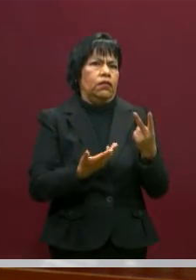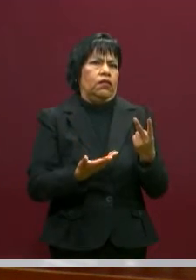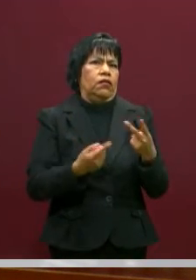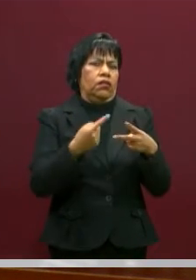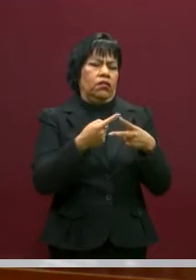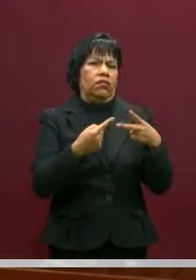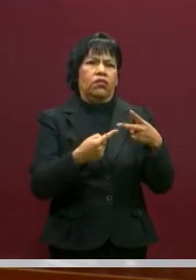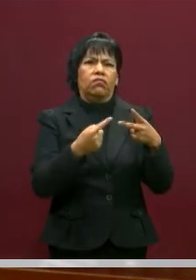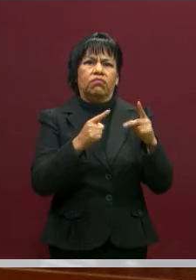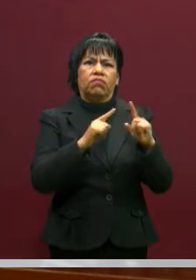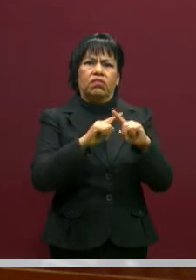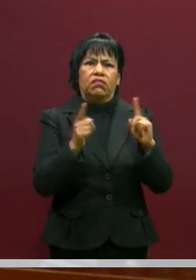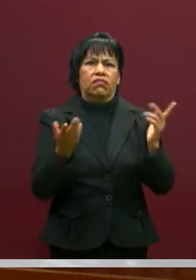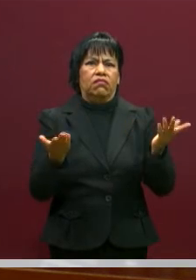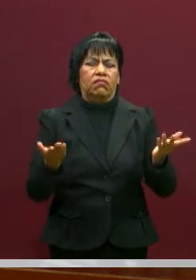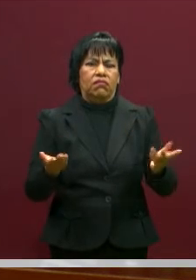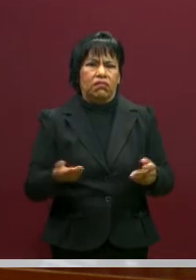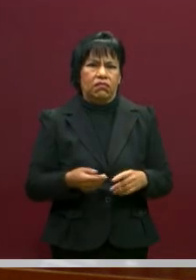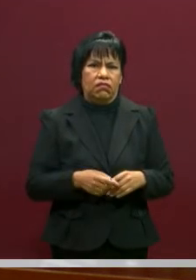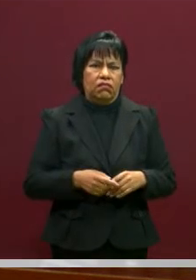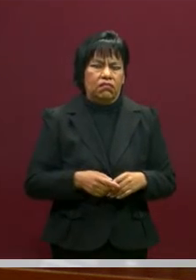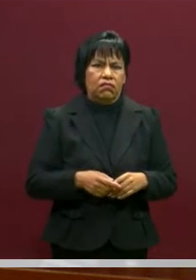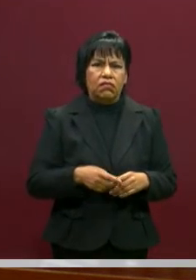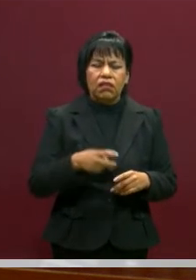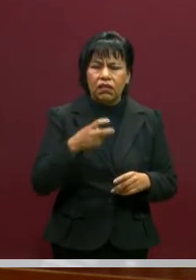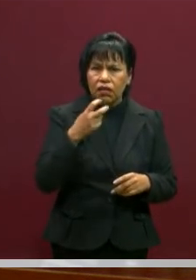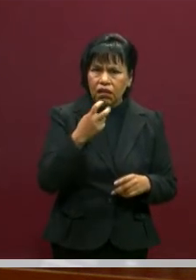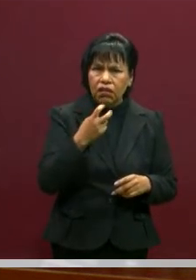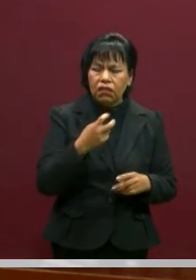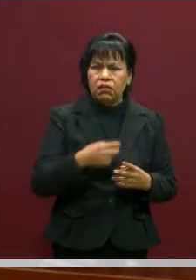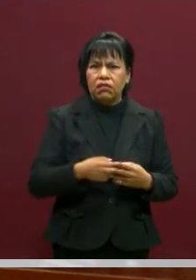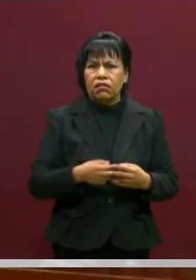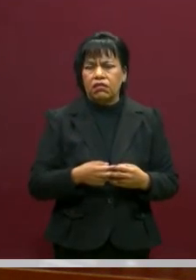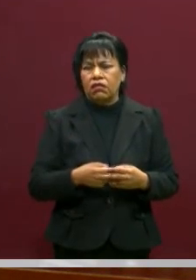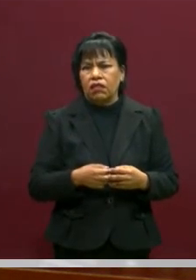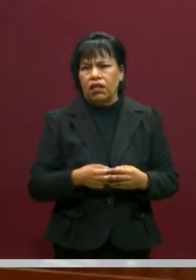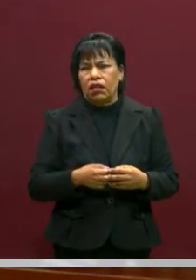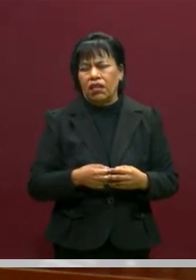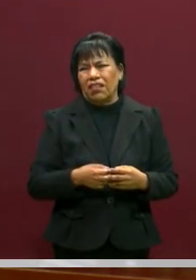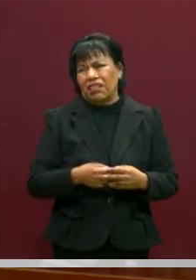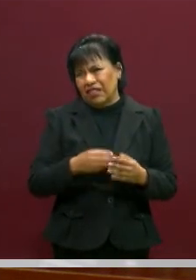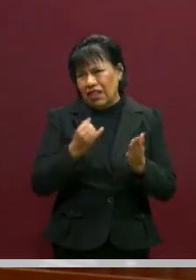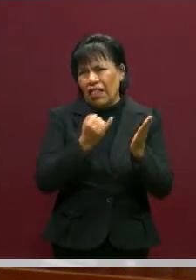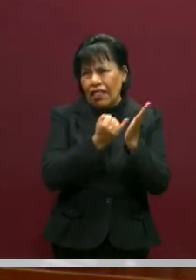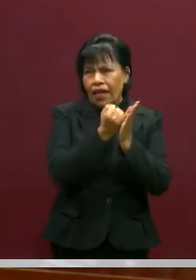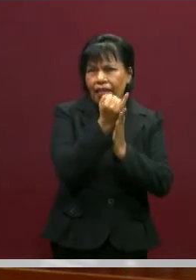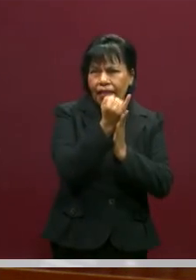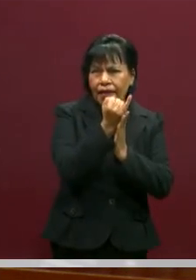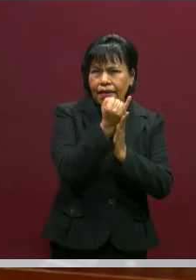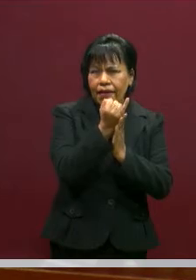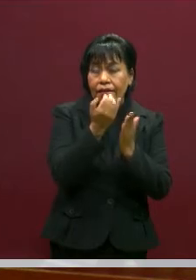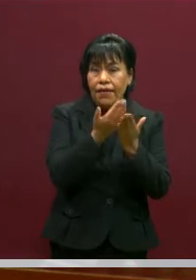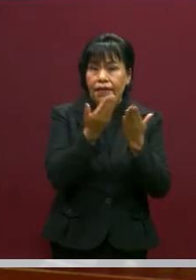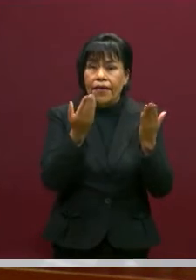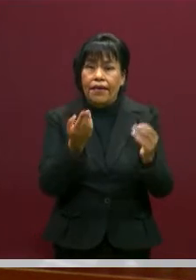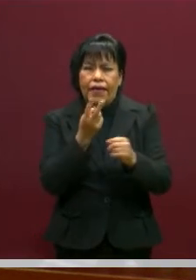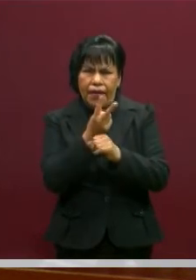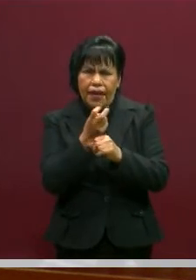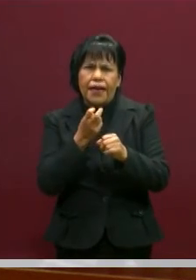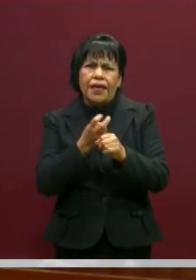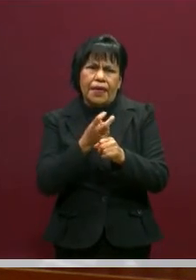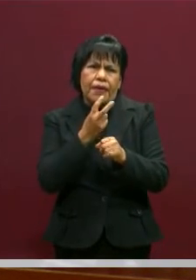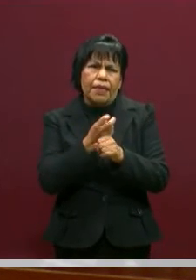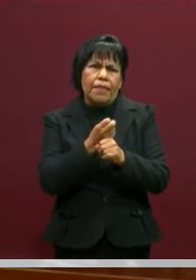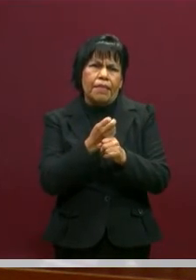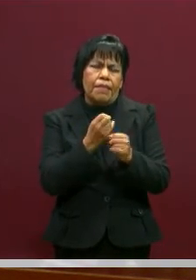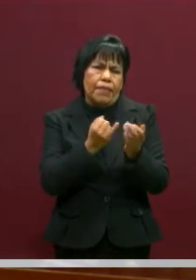dominación, de intransigencia, ¿sí? Por eso es que esa es la decisión que nos invita a tomar